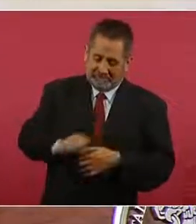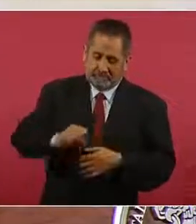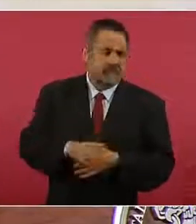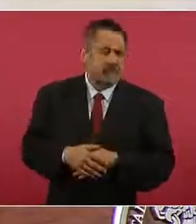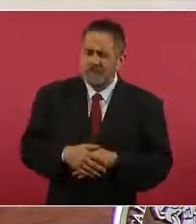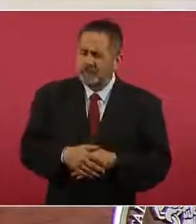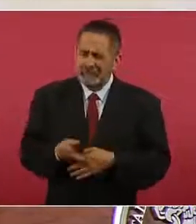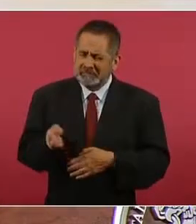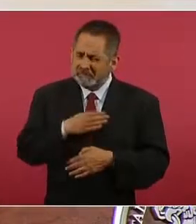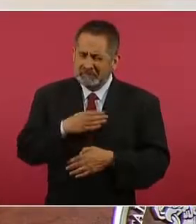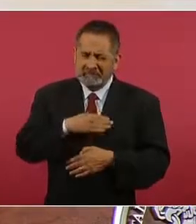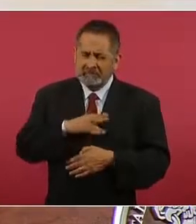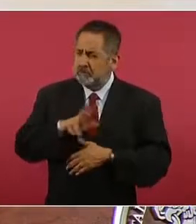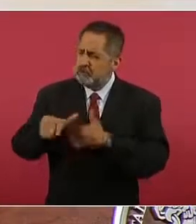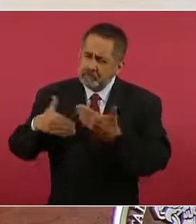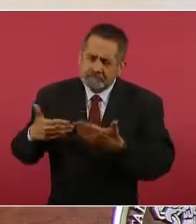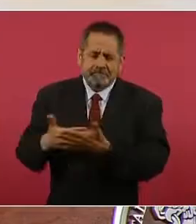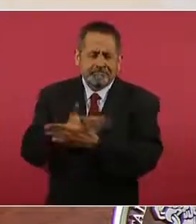naturaleza,